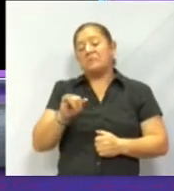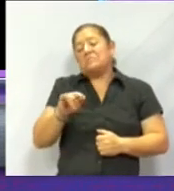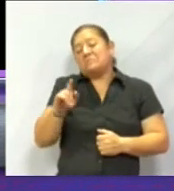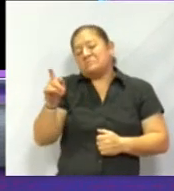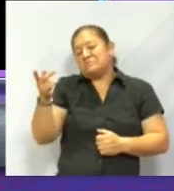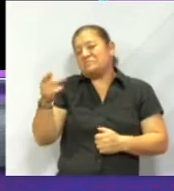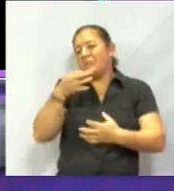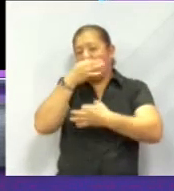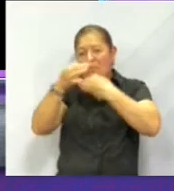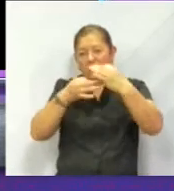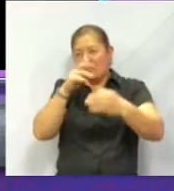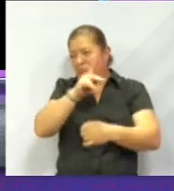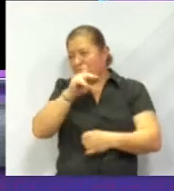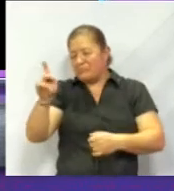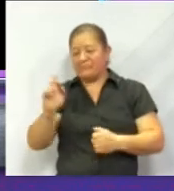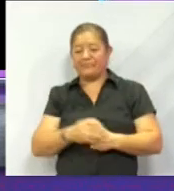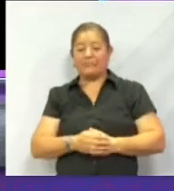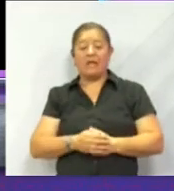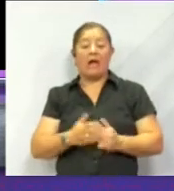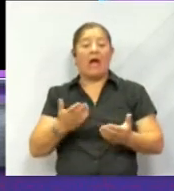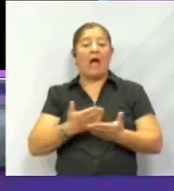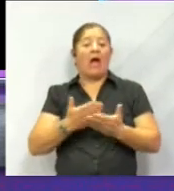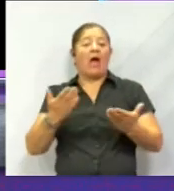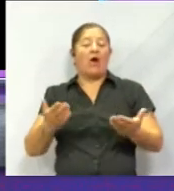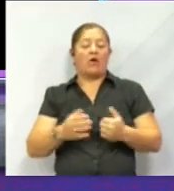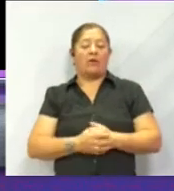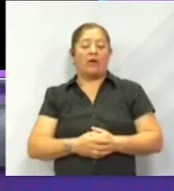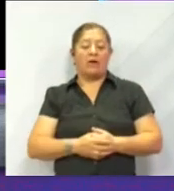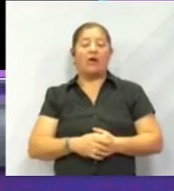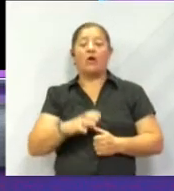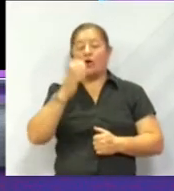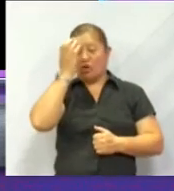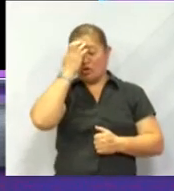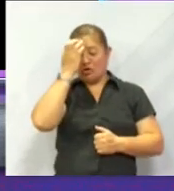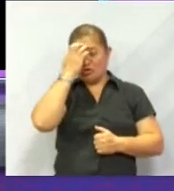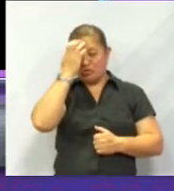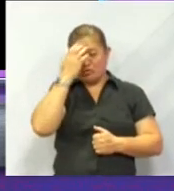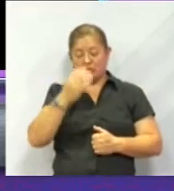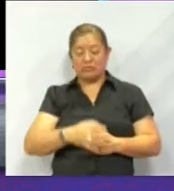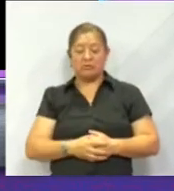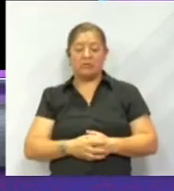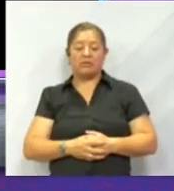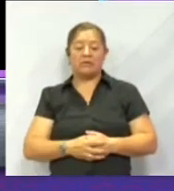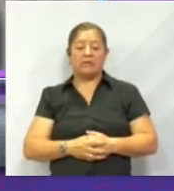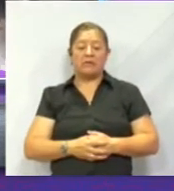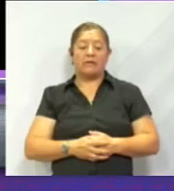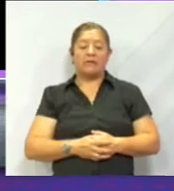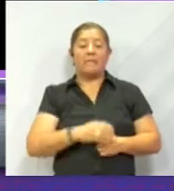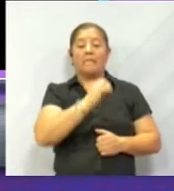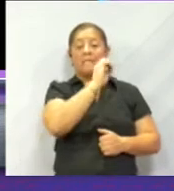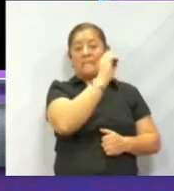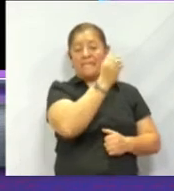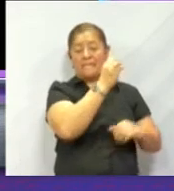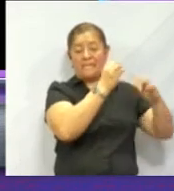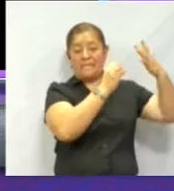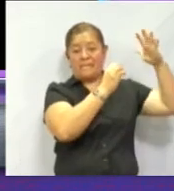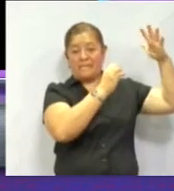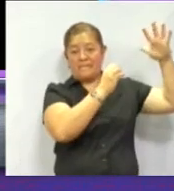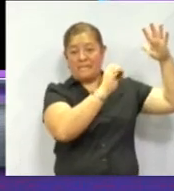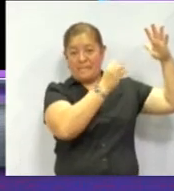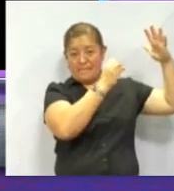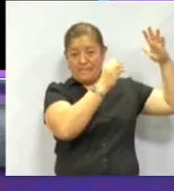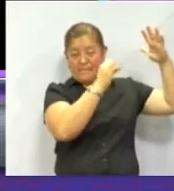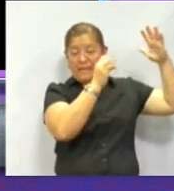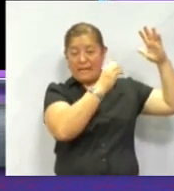Pero bueno, ¿qué te parece si ahora vamos a pasar a los que son conocidos como los planetas exteriores?